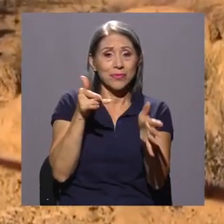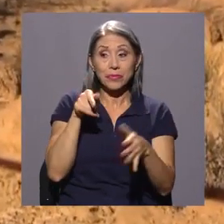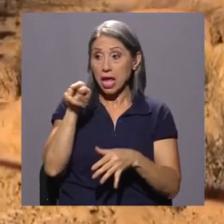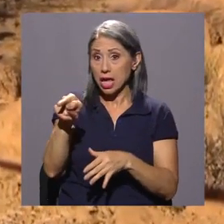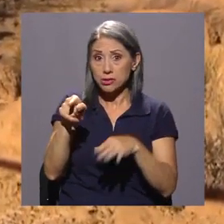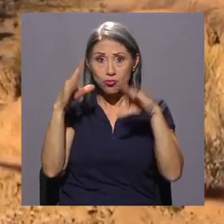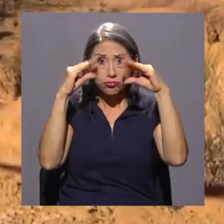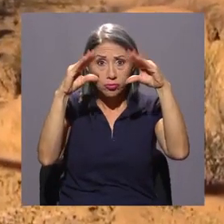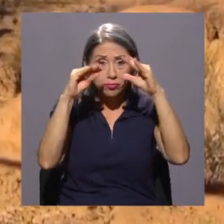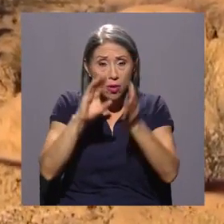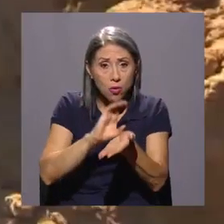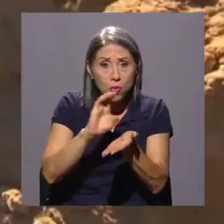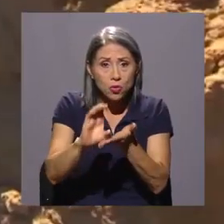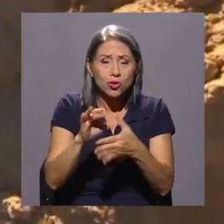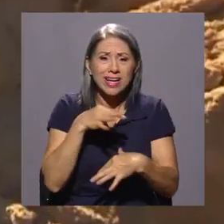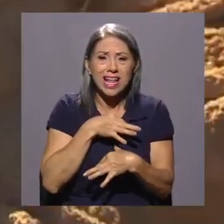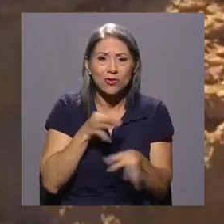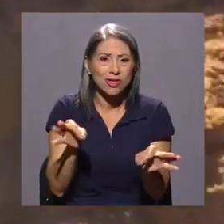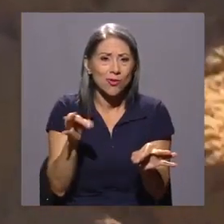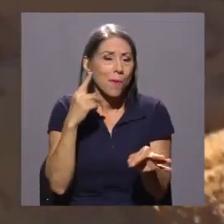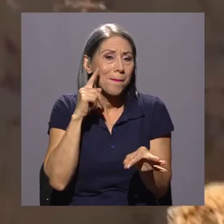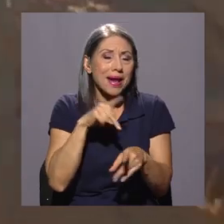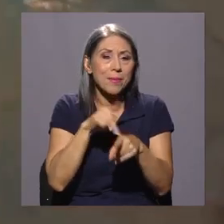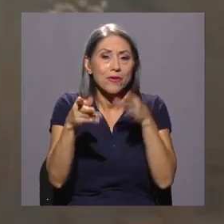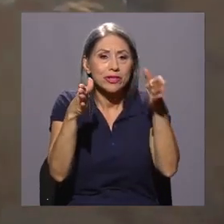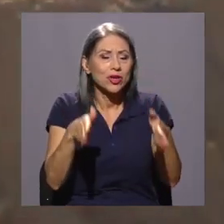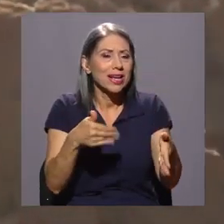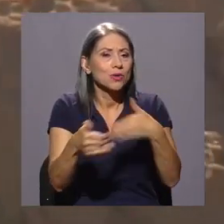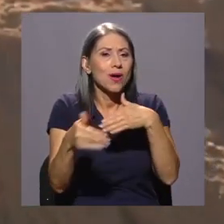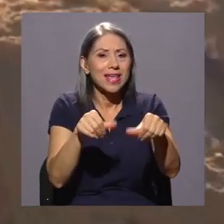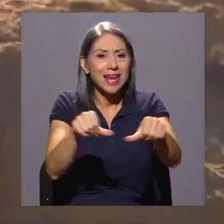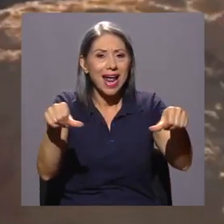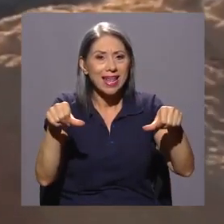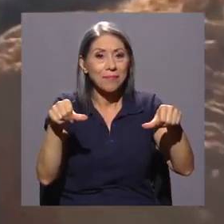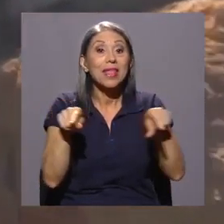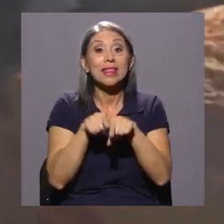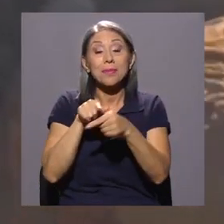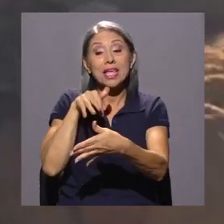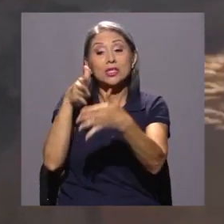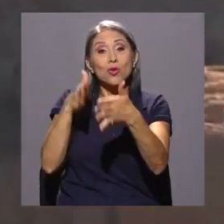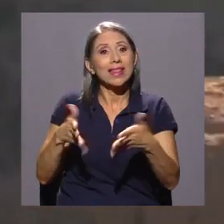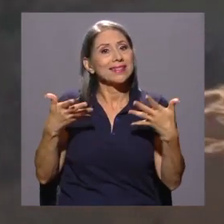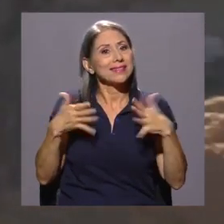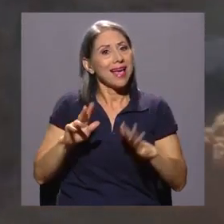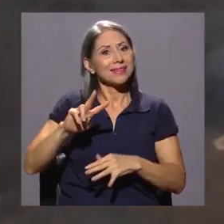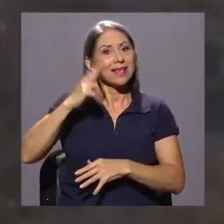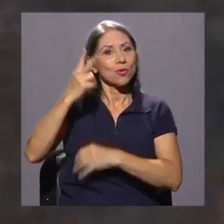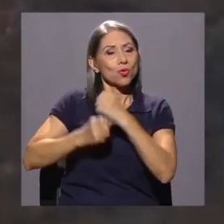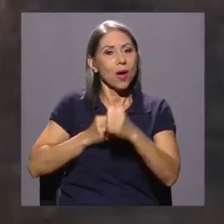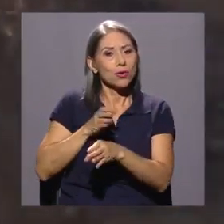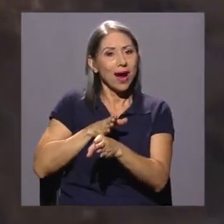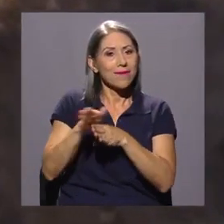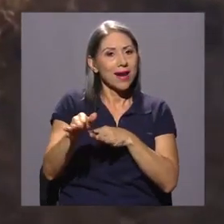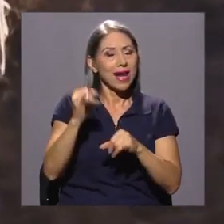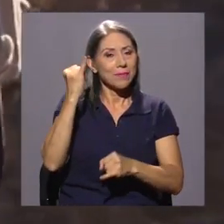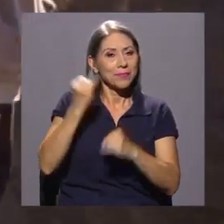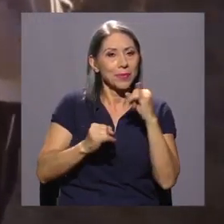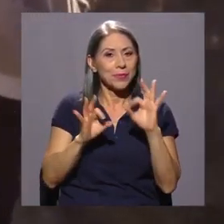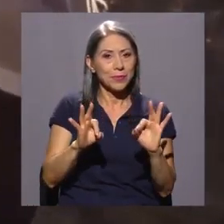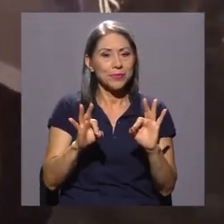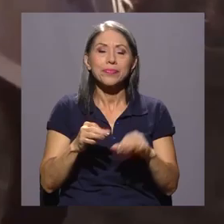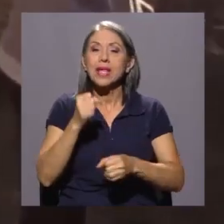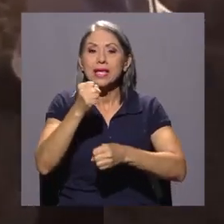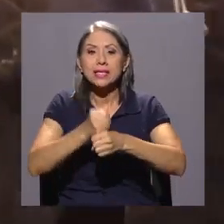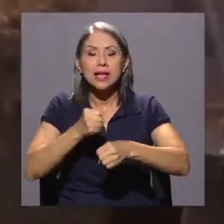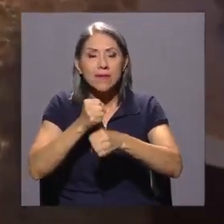conocimiento de cuál es el actuar institucional, cuál es el cuerpo normativo y demás leyes y reglamentos que existen para atender el